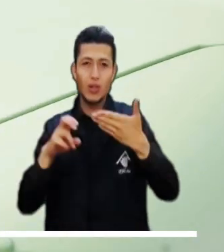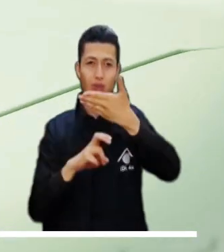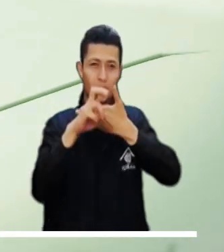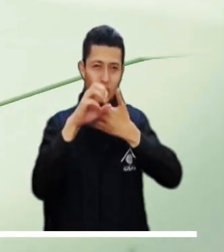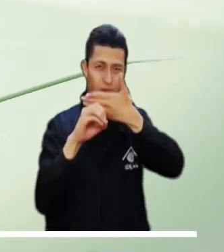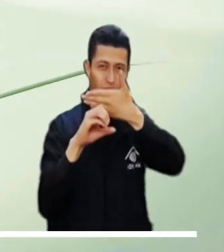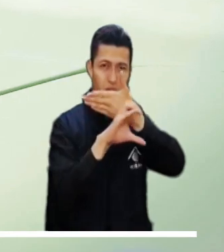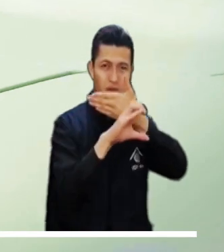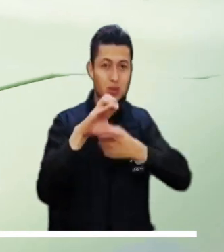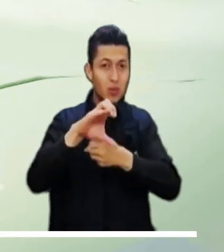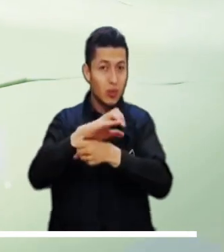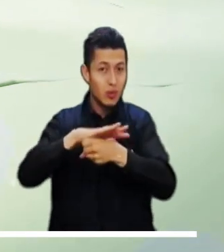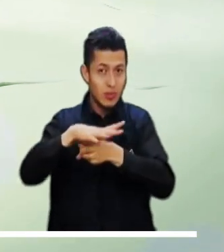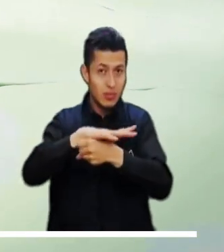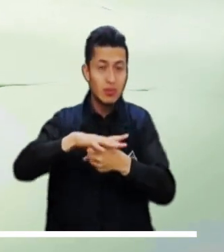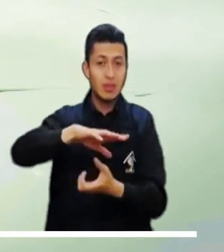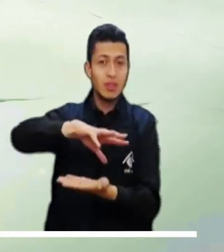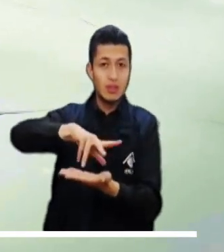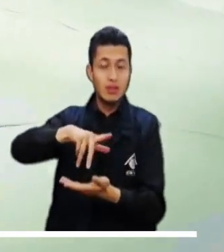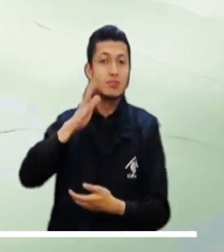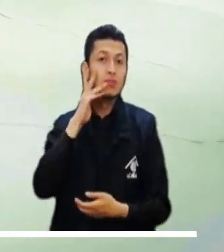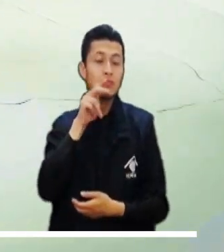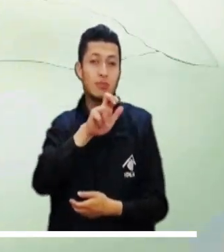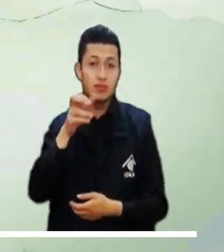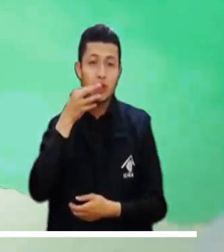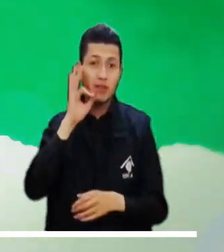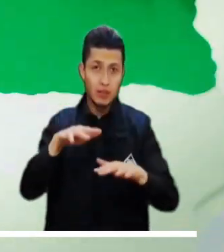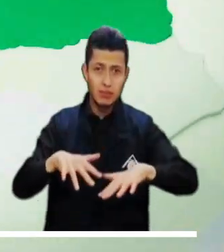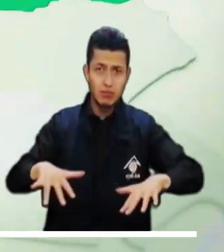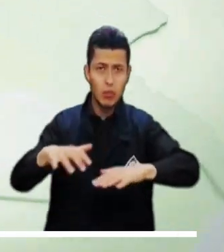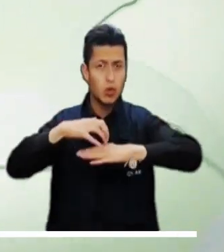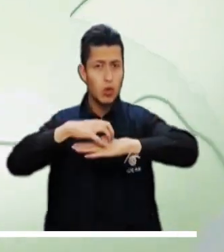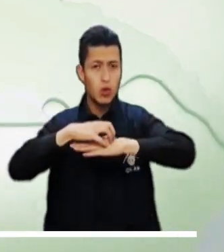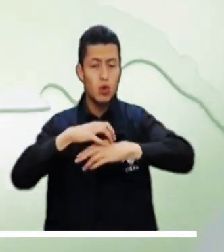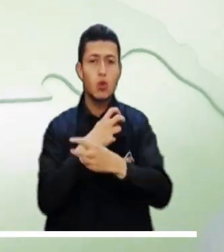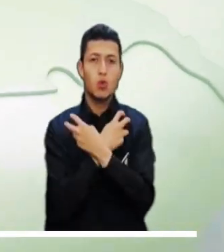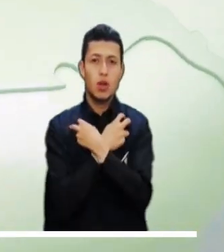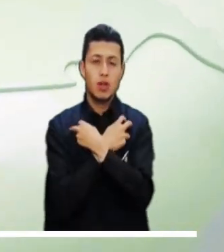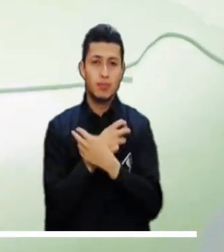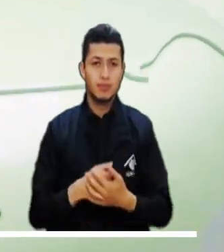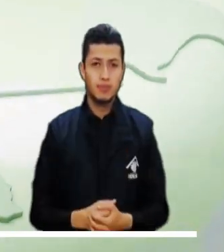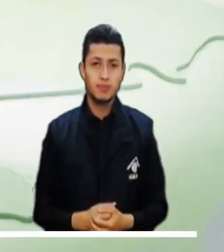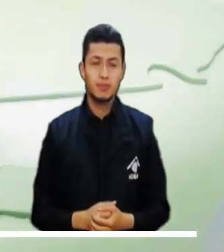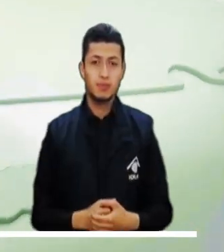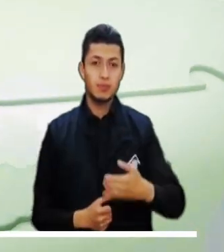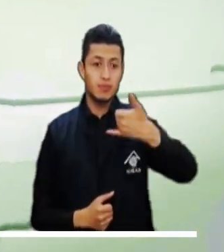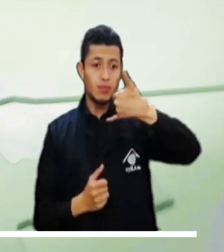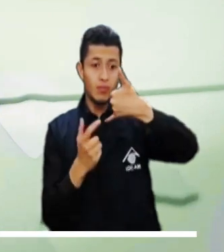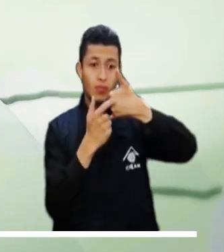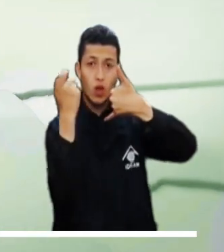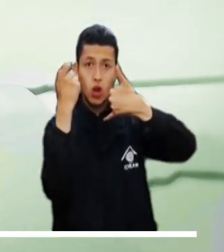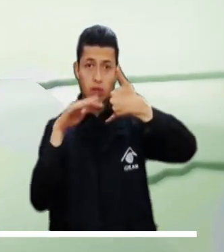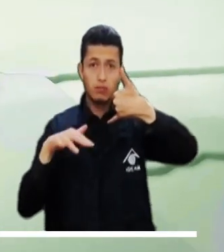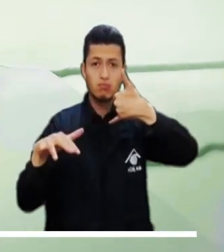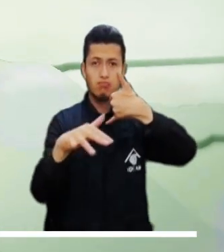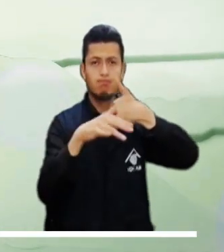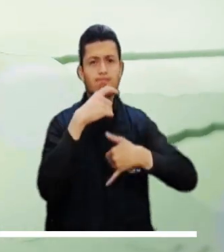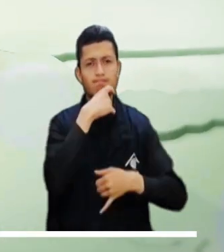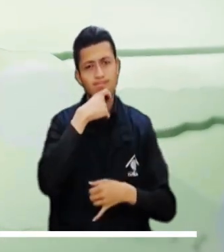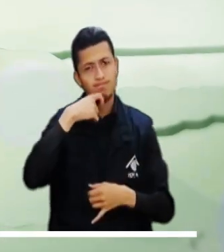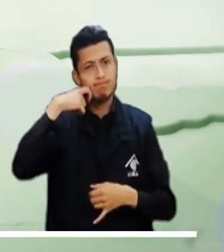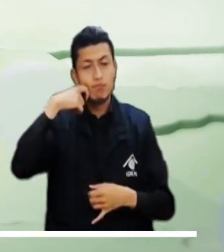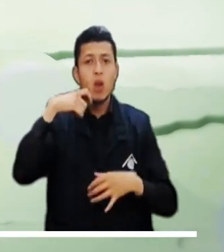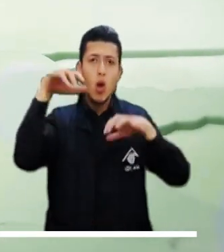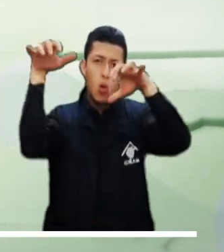Cundinamarca, Los Santanderes, Eje Cafetero, Tolima y Huila. Aunque en la mayor parte de la Orinoquía se esperan condiciones secas, no se